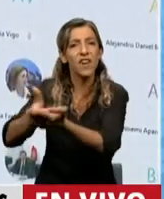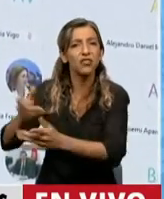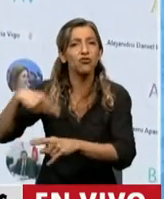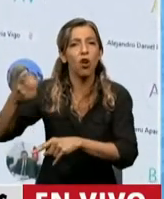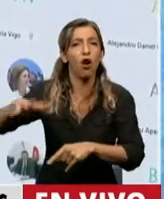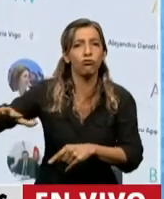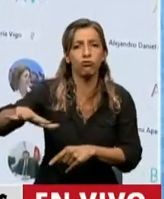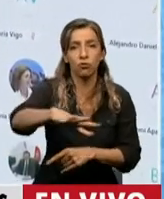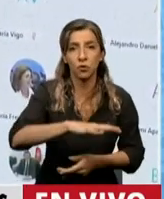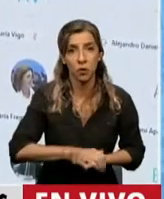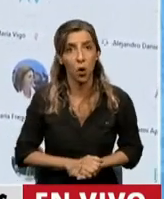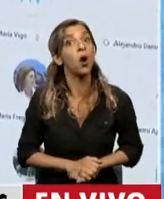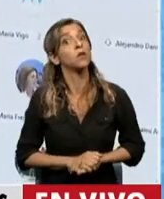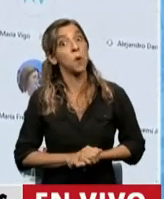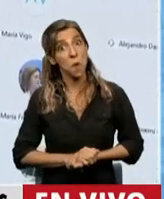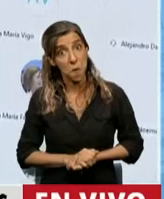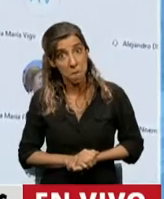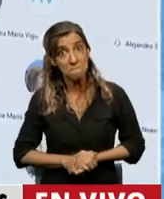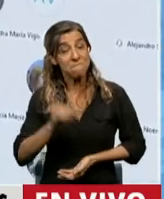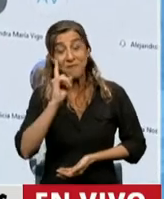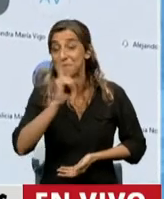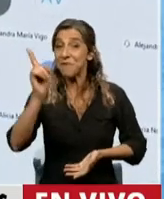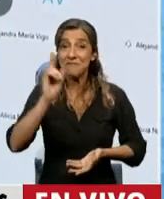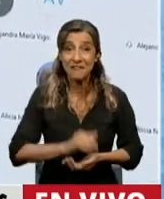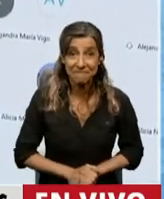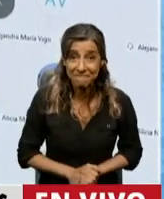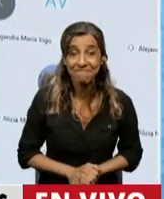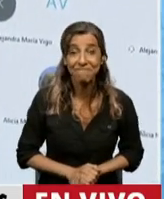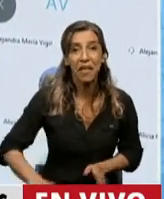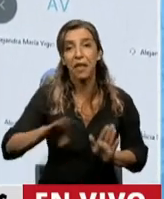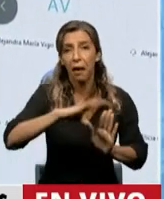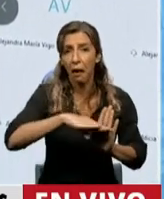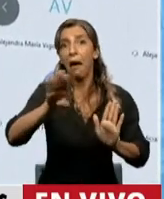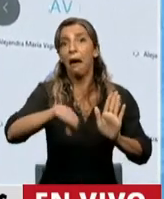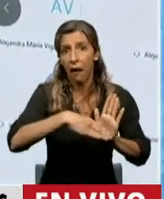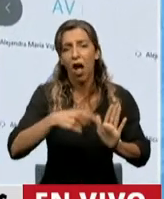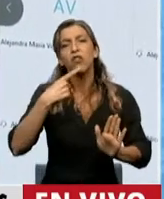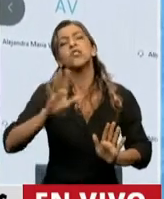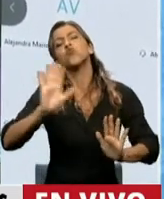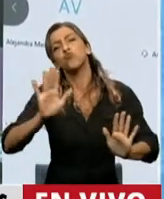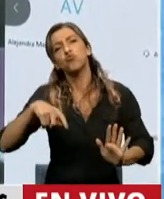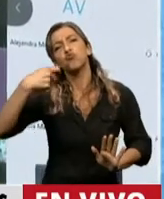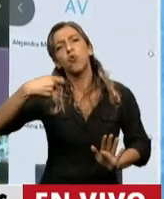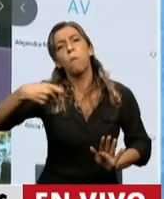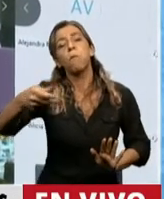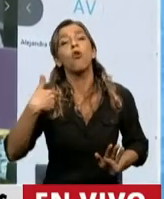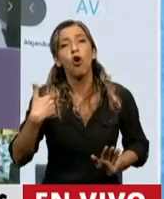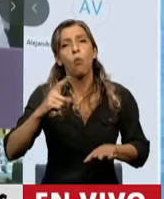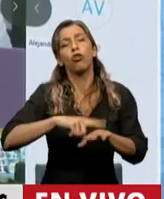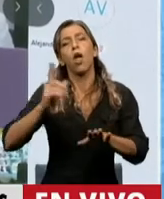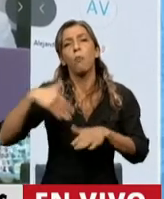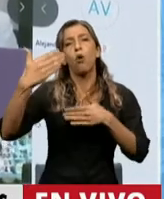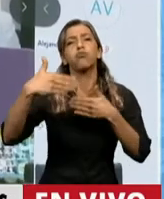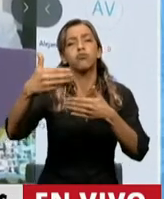patronales. Impresionante. Y a renglón seguido se va a refinanciar en cómodas cuotas la deuda de las